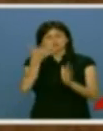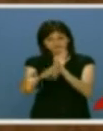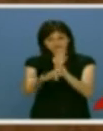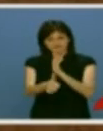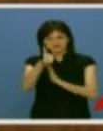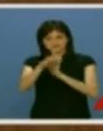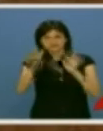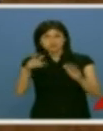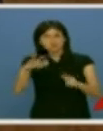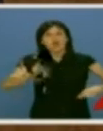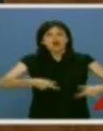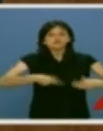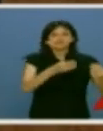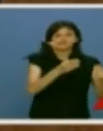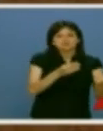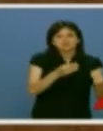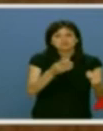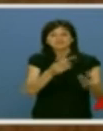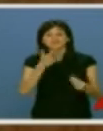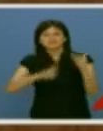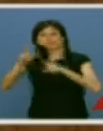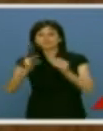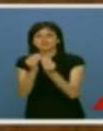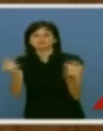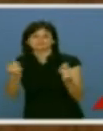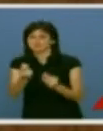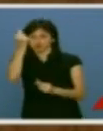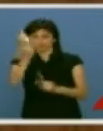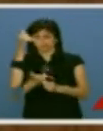no es que ustedes hayan gastado mucho, es que han resuelto pocos problemas en esta comunidad.